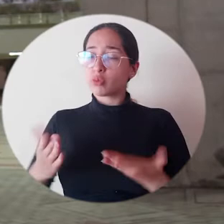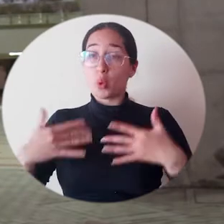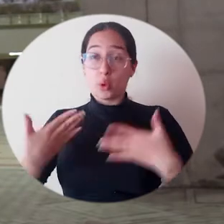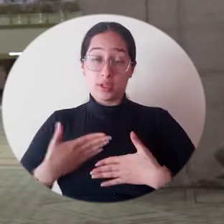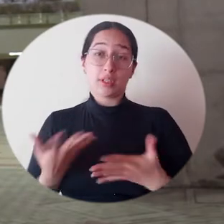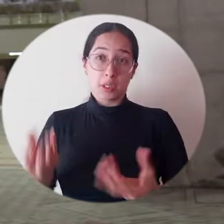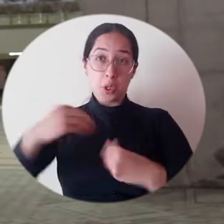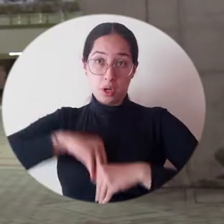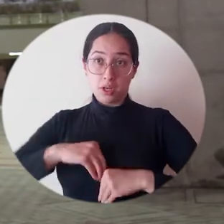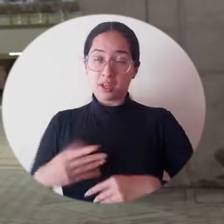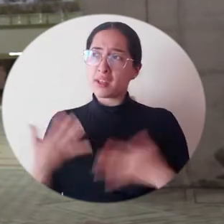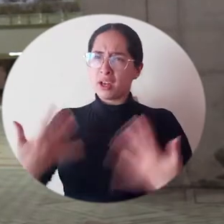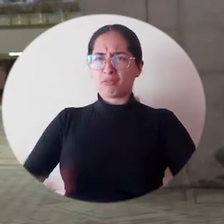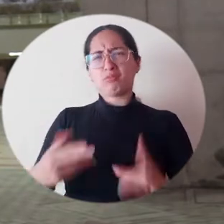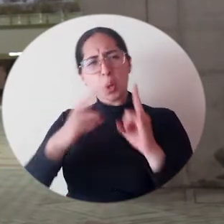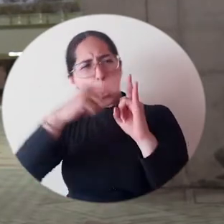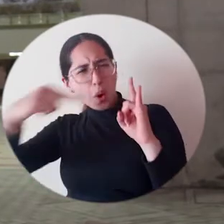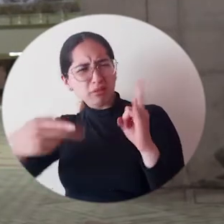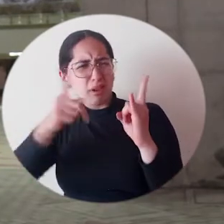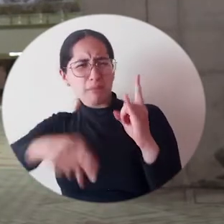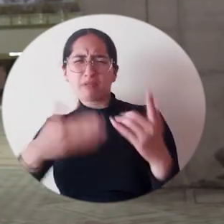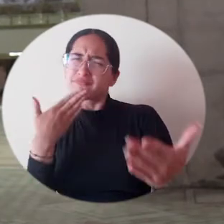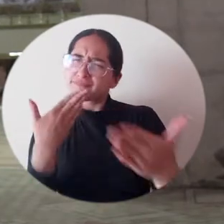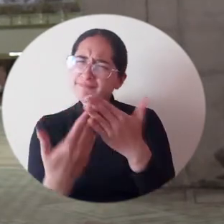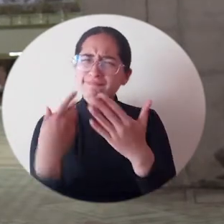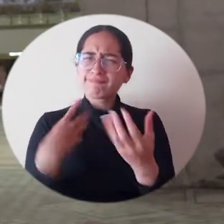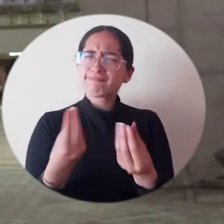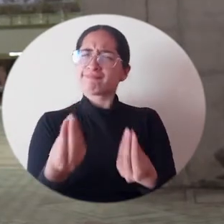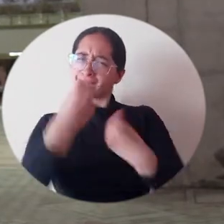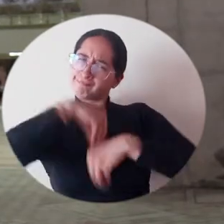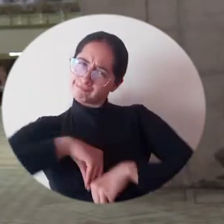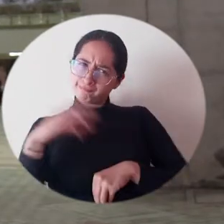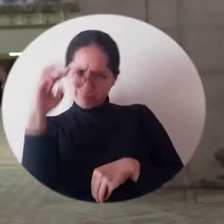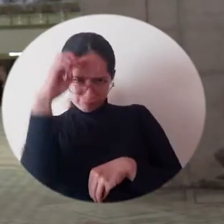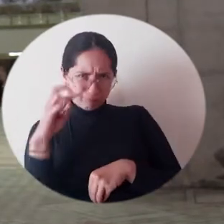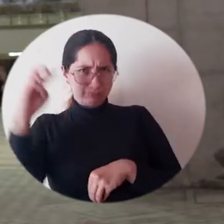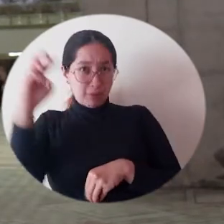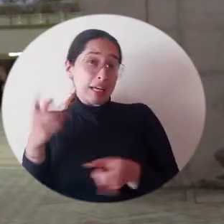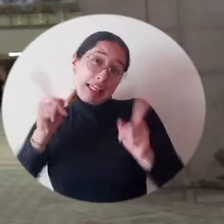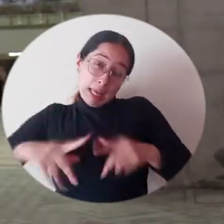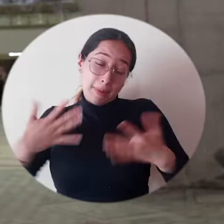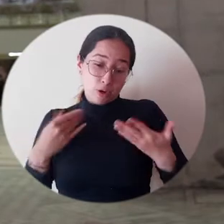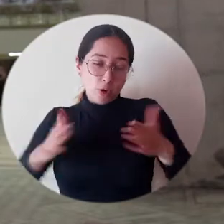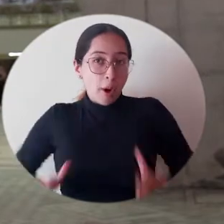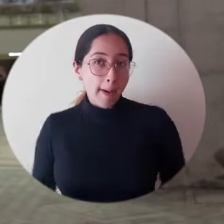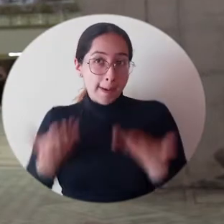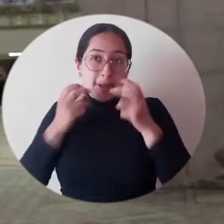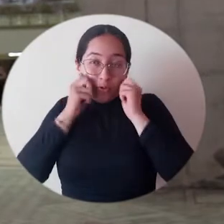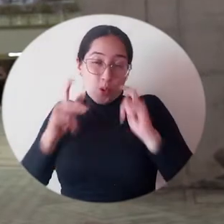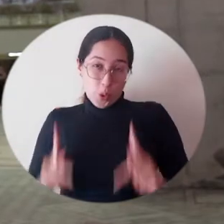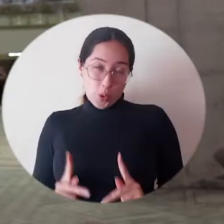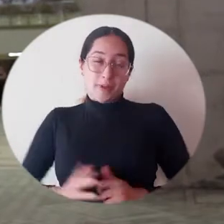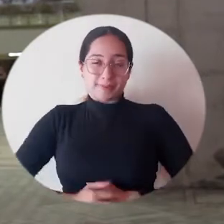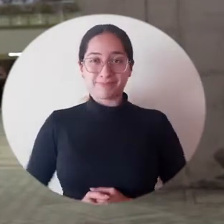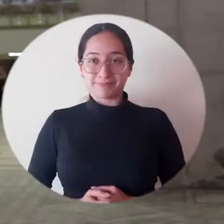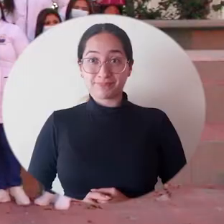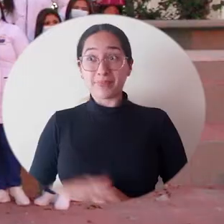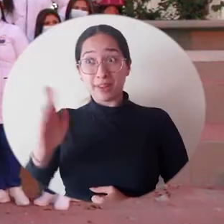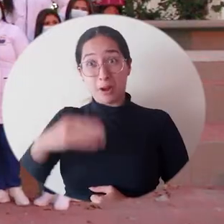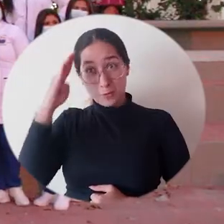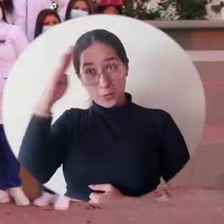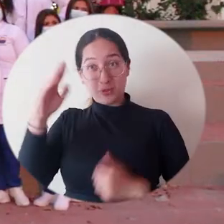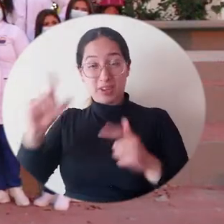agradecerle a la Universidad del Magdalena por formarme tanto como profesional como completar mi formación como ser humano principalmente.